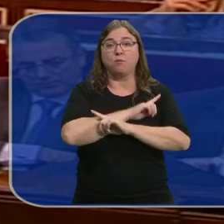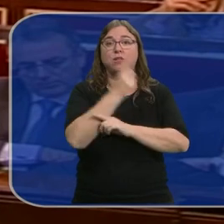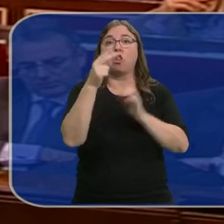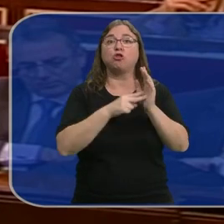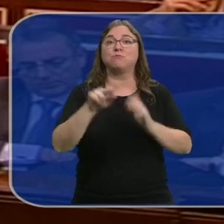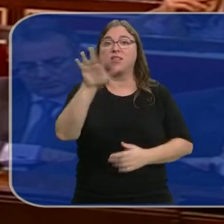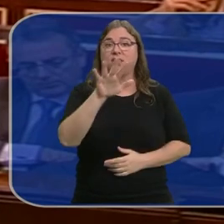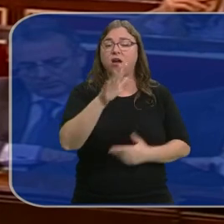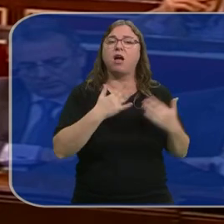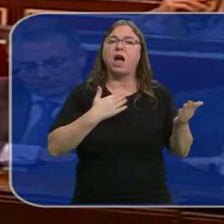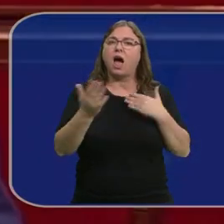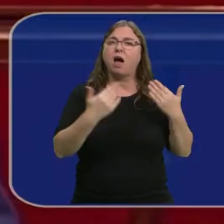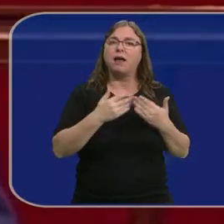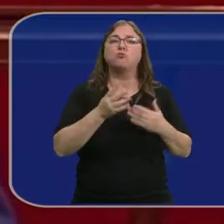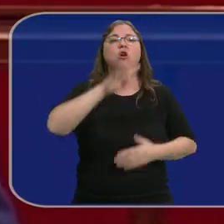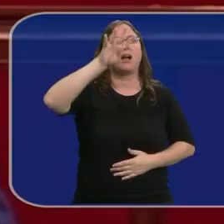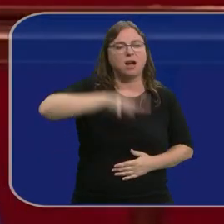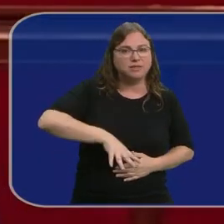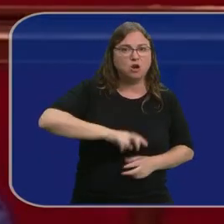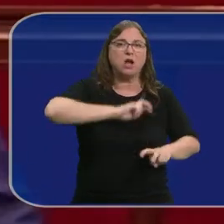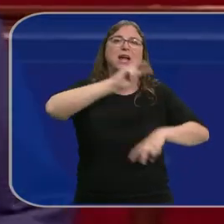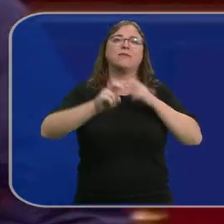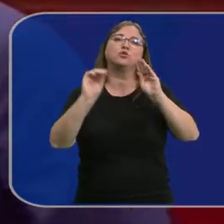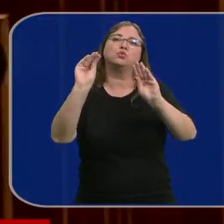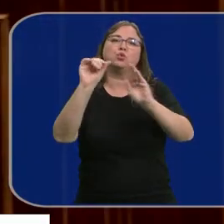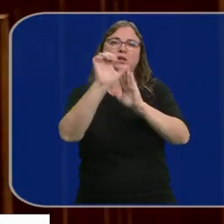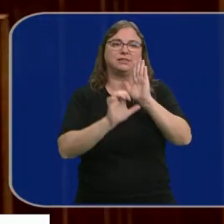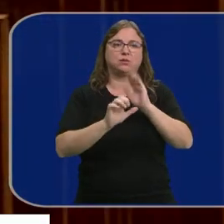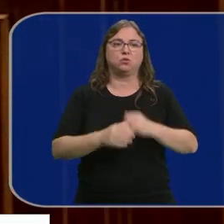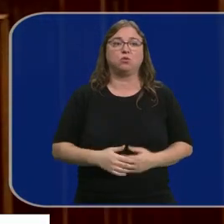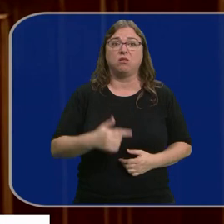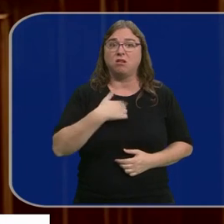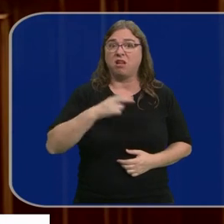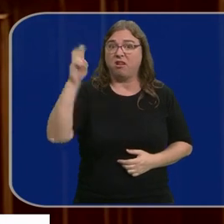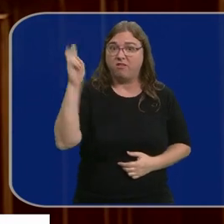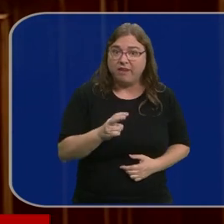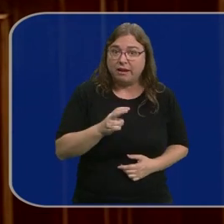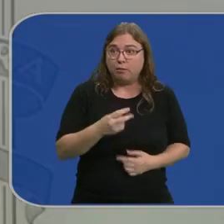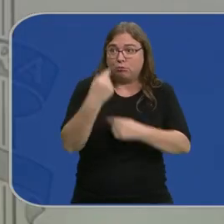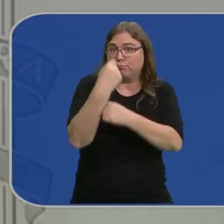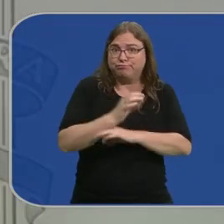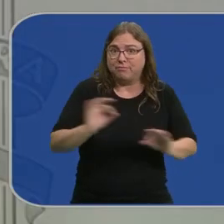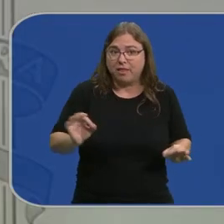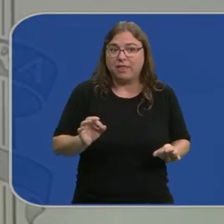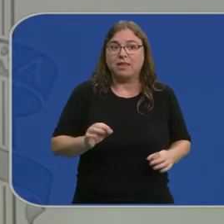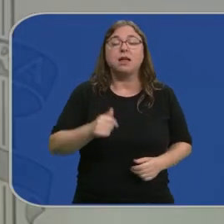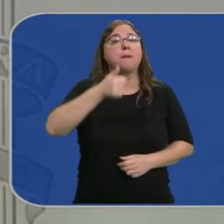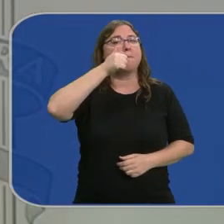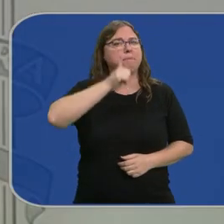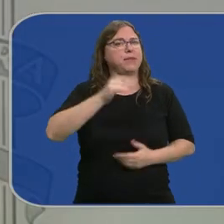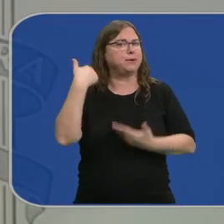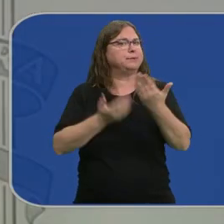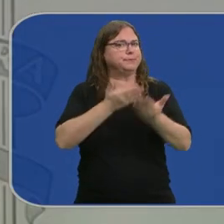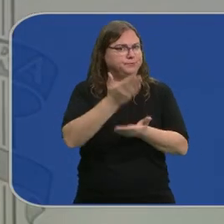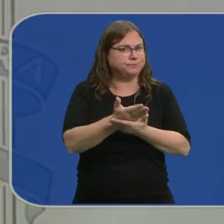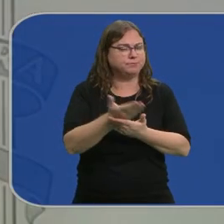2005, donde se habló también de Cataluña, de la reforma de su estatuto. No hemos venido con ninguna instrucción. Pedro Sánchez sí solicitó